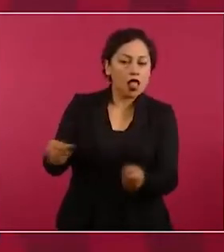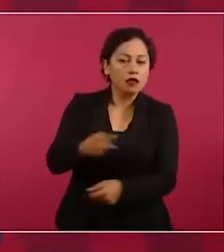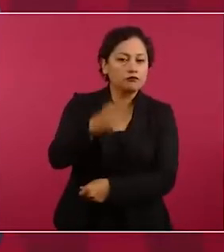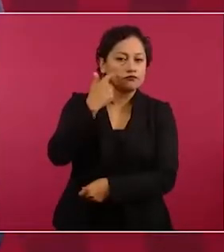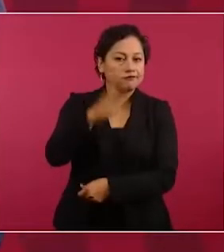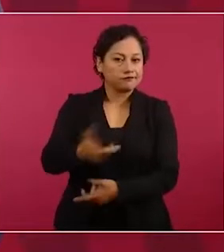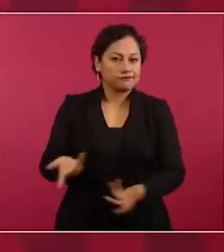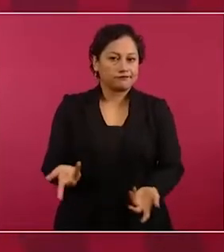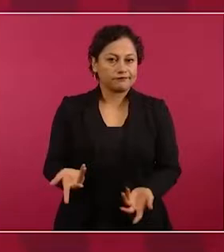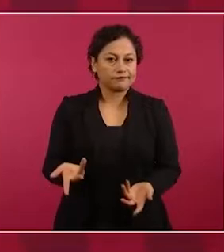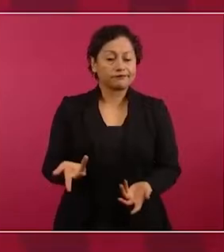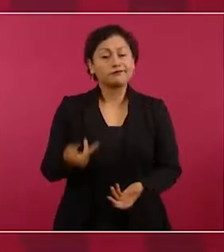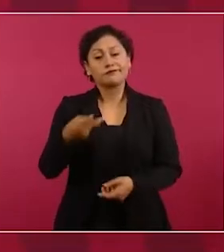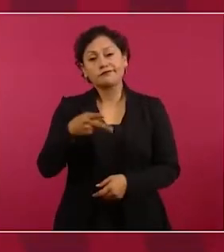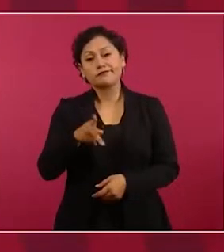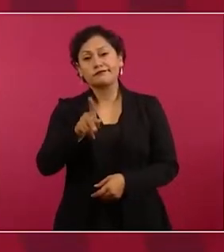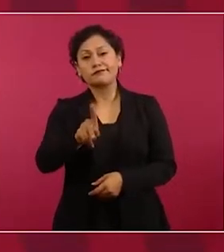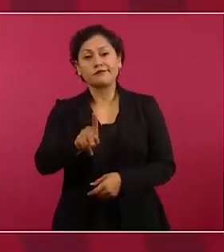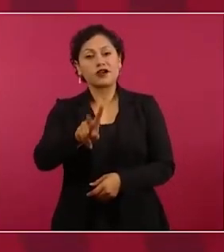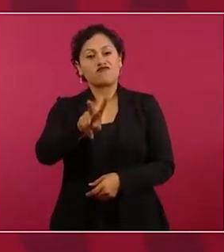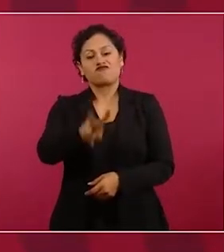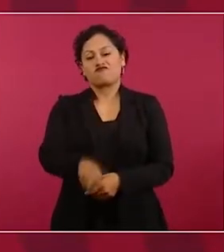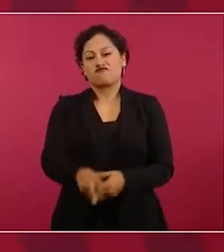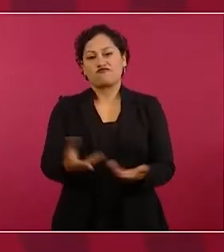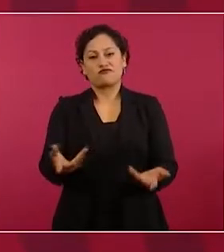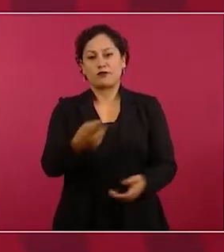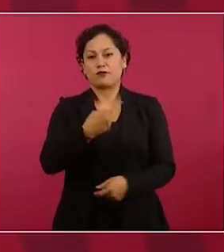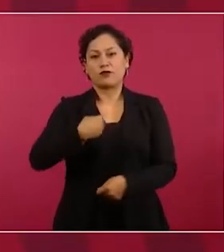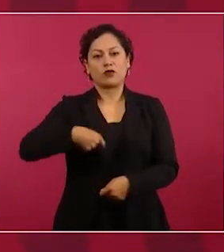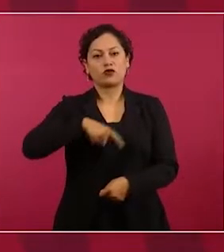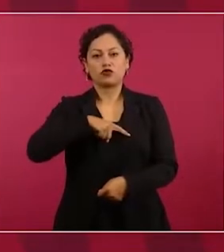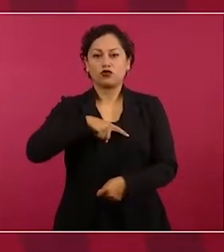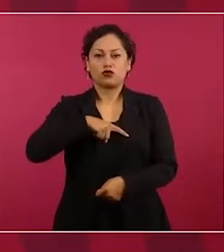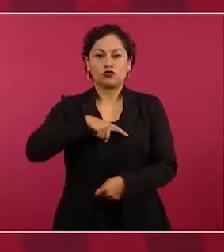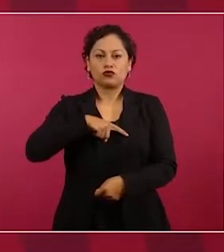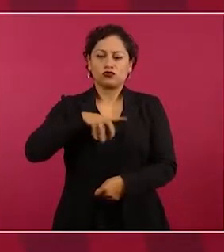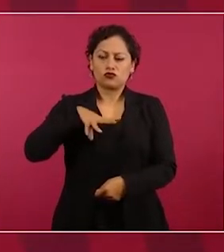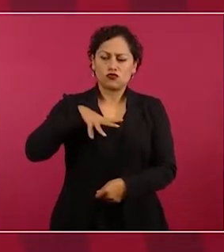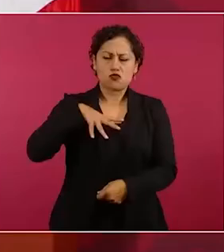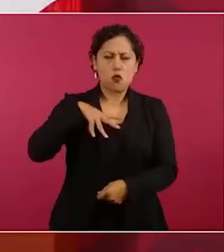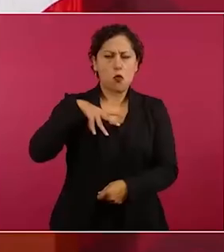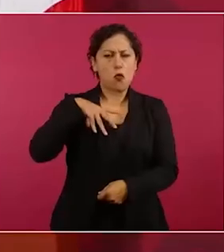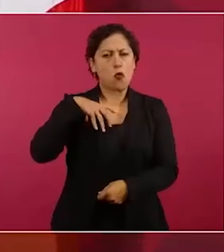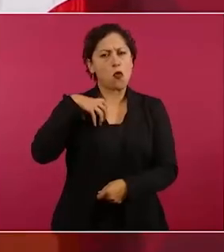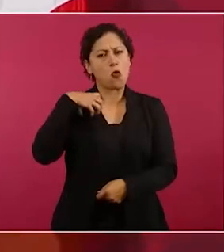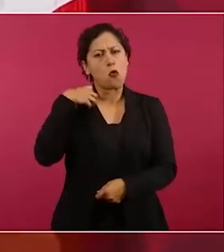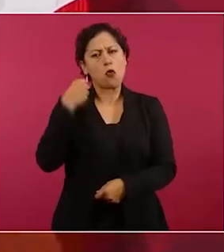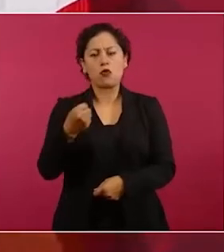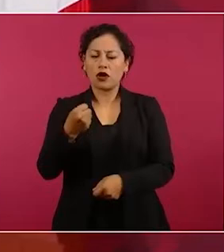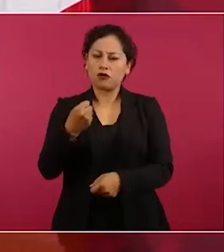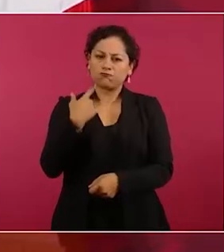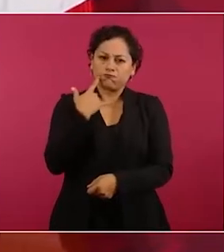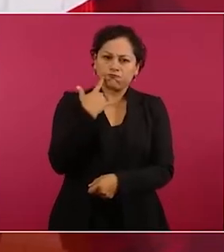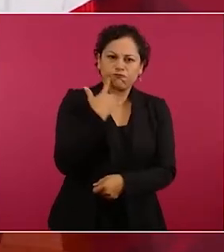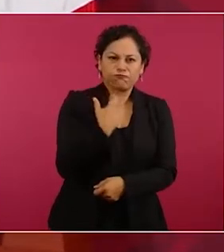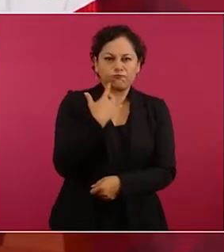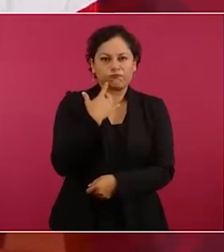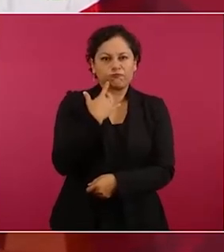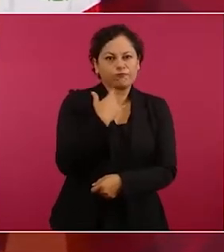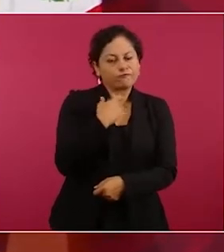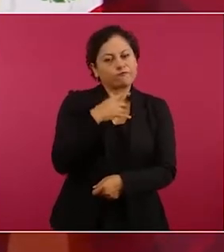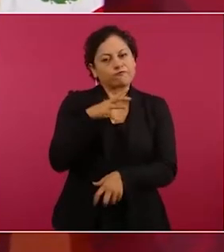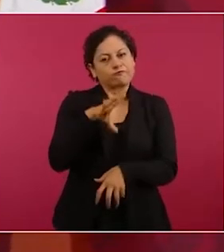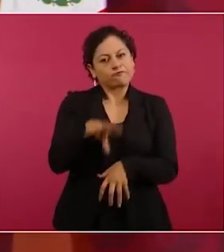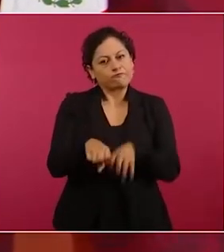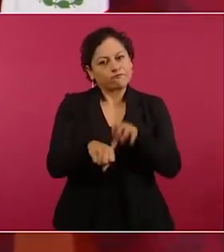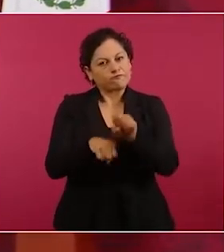inquebrantable para que haya justicia, que no haya corrupción, que no haya